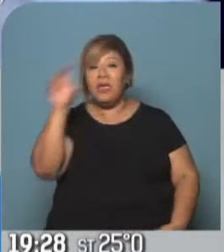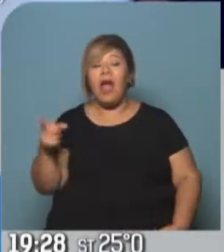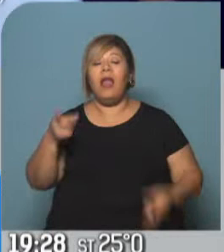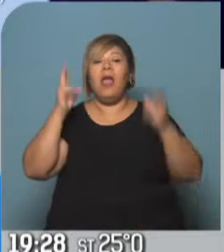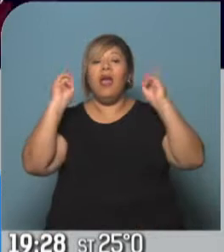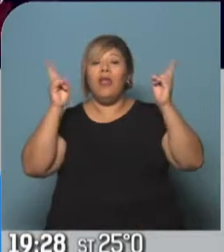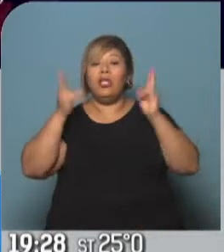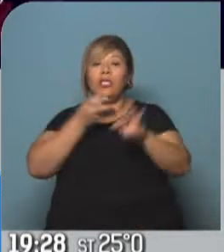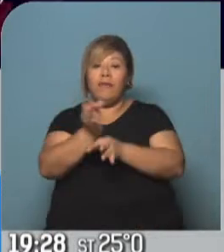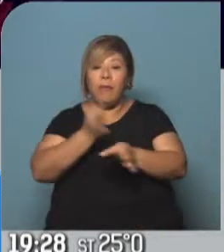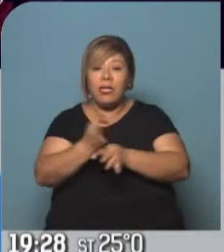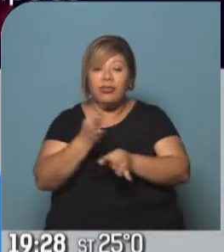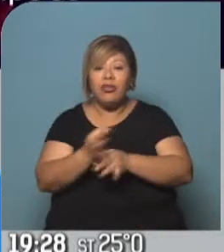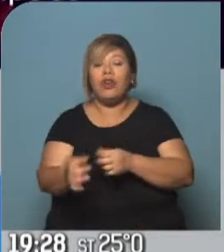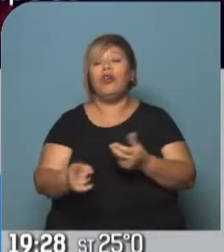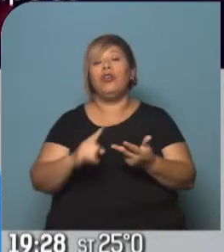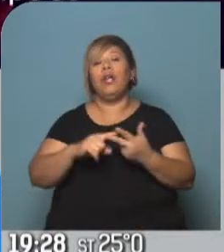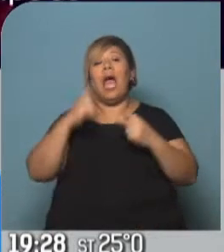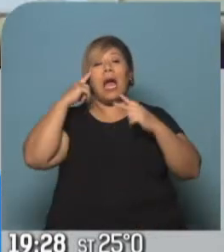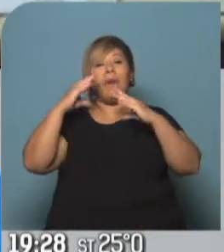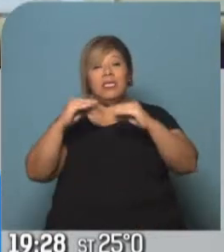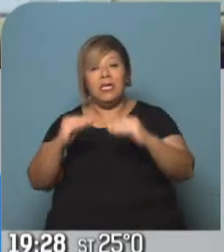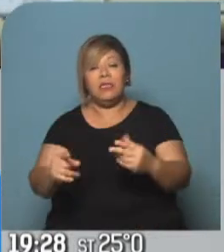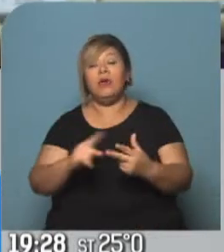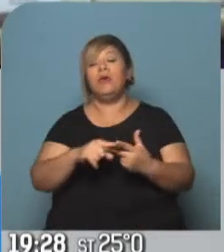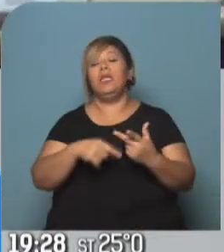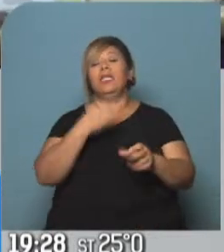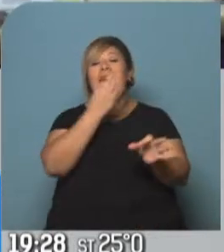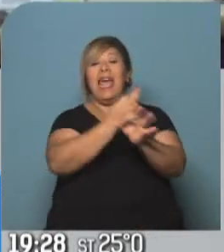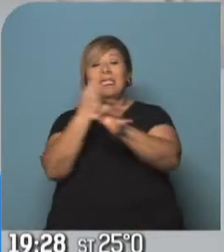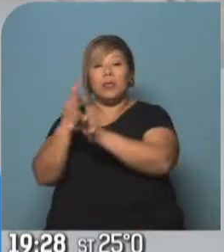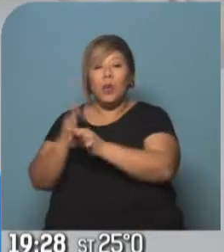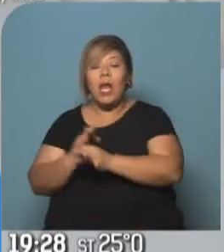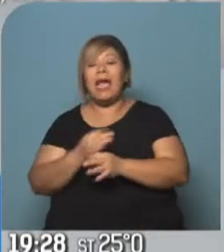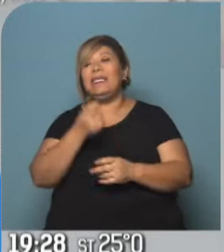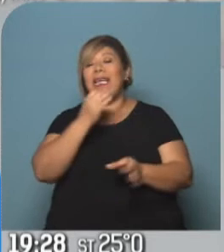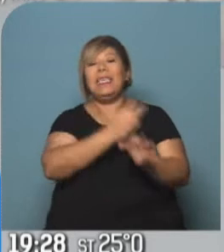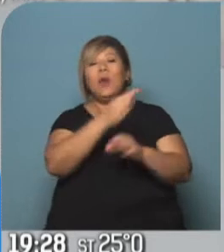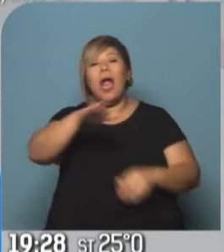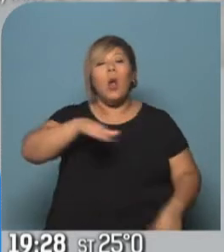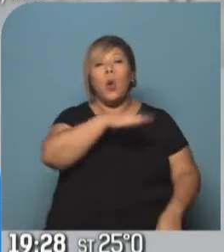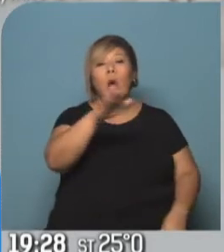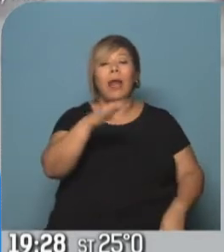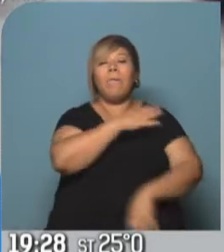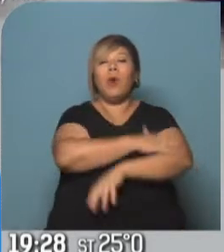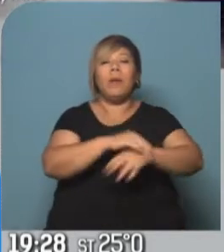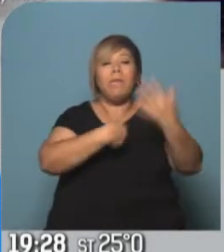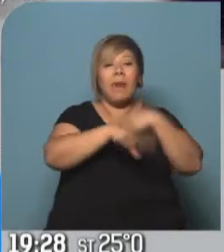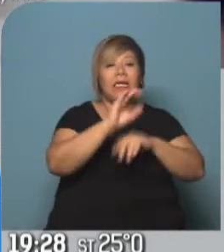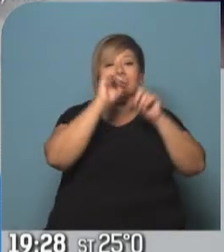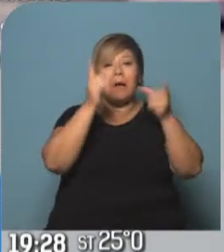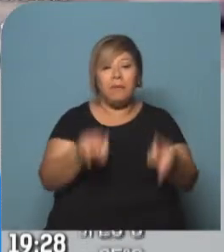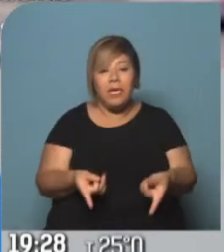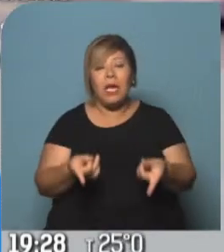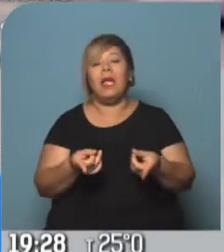900.000 docentes, abordajes con escuelas faro en las escuelas de más alta vulnerabilidad de la Argentina, más de 900